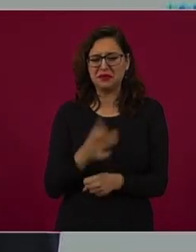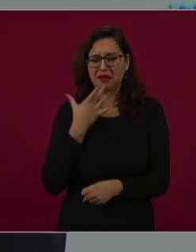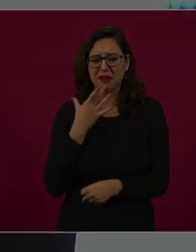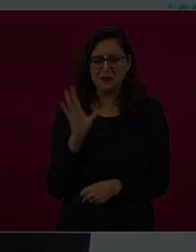pocos días.